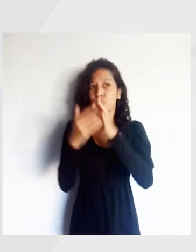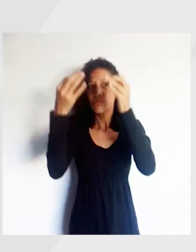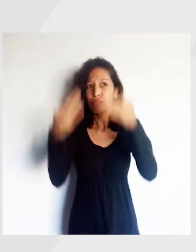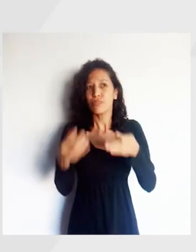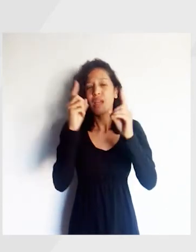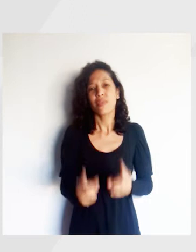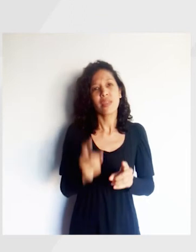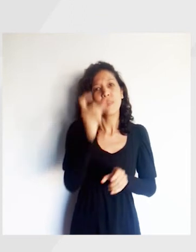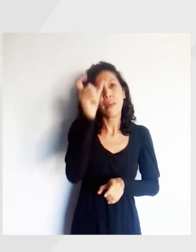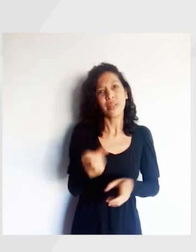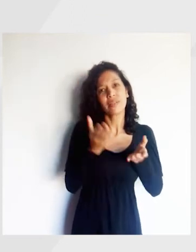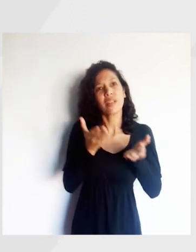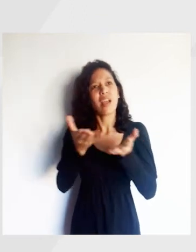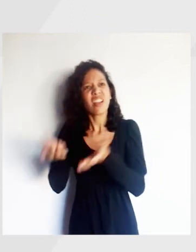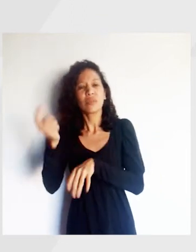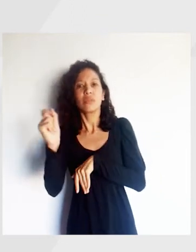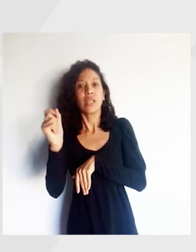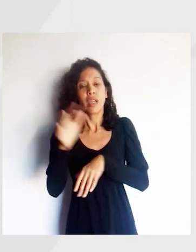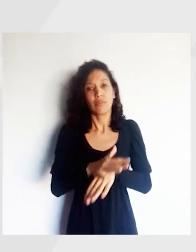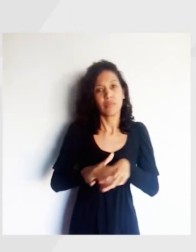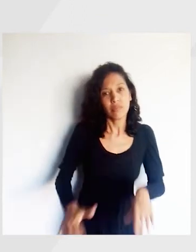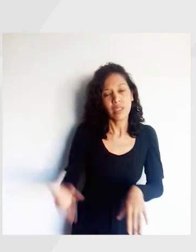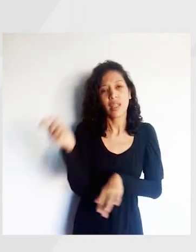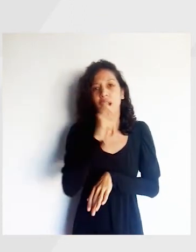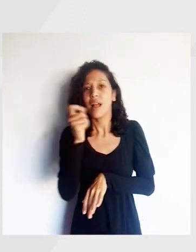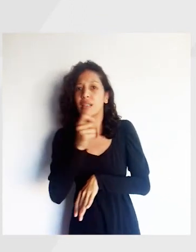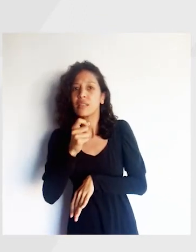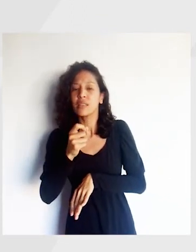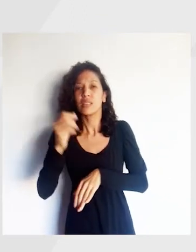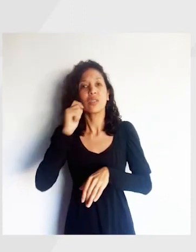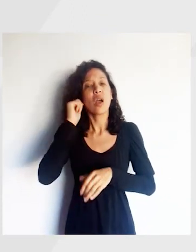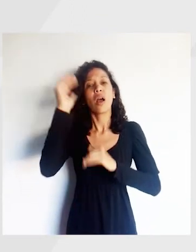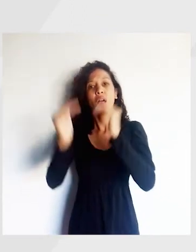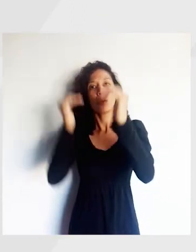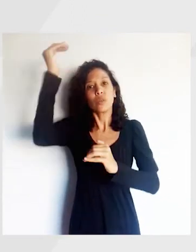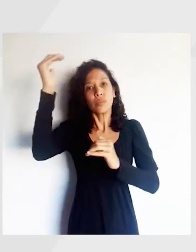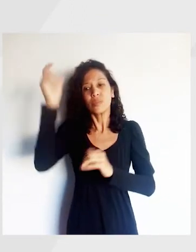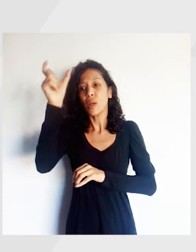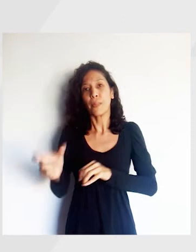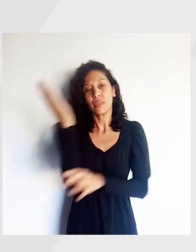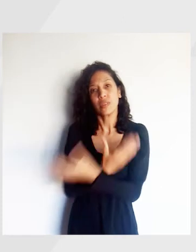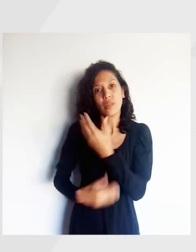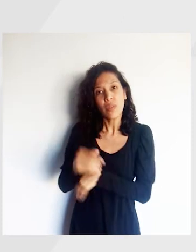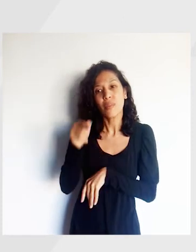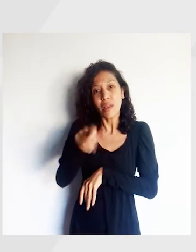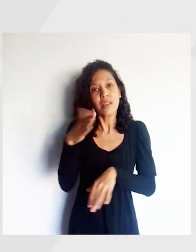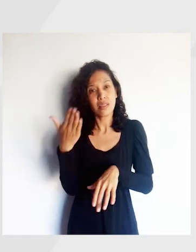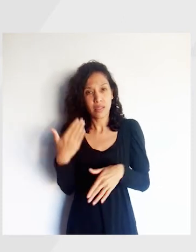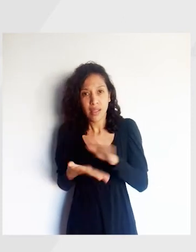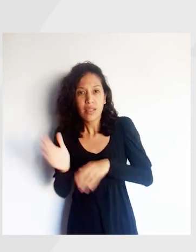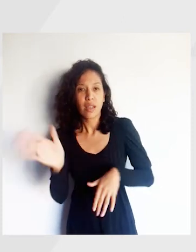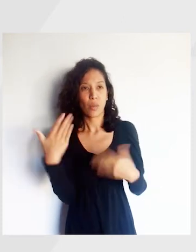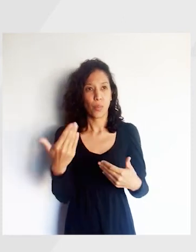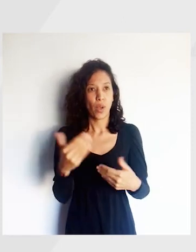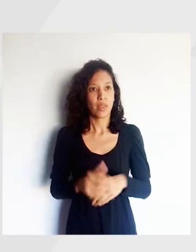esenciales. Se contempla a quienes asisten a niños, niñas, adolescentes, personas mayores y con discapacidad. Solo